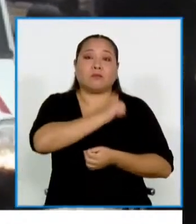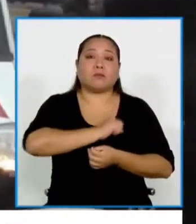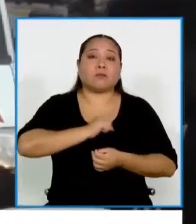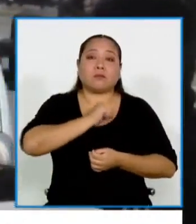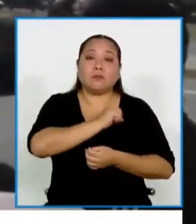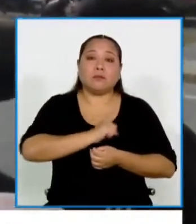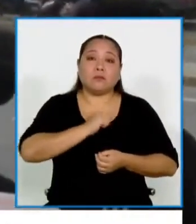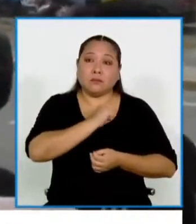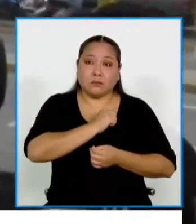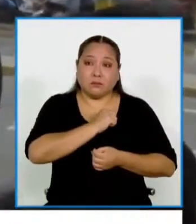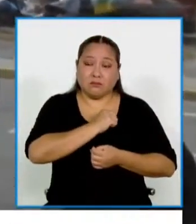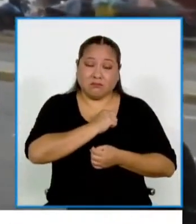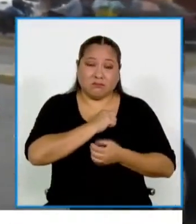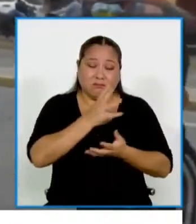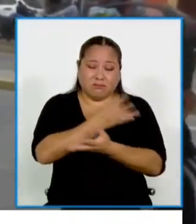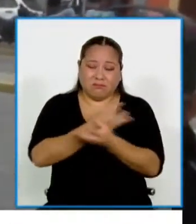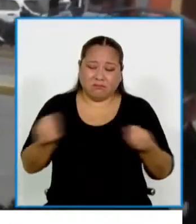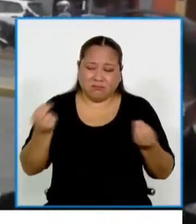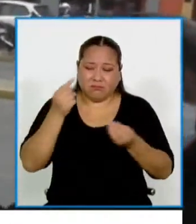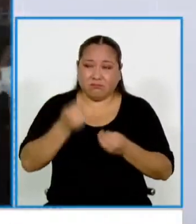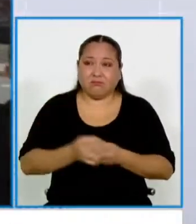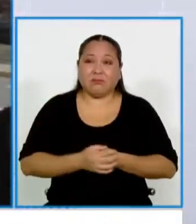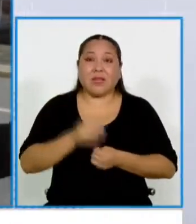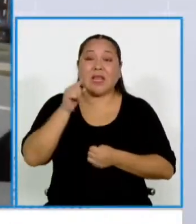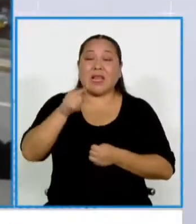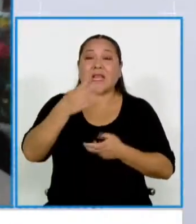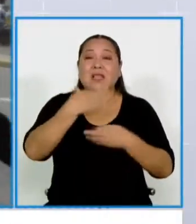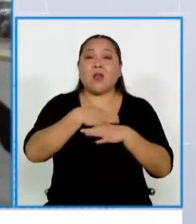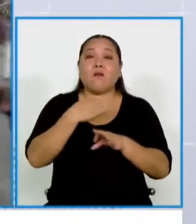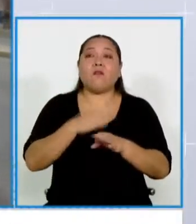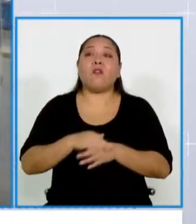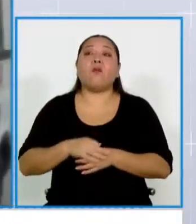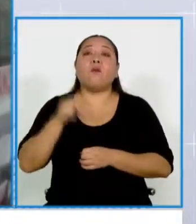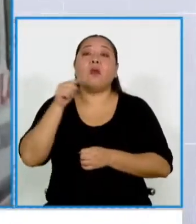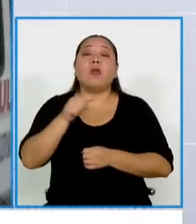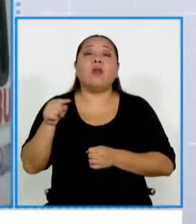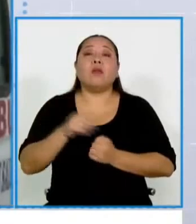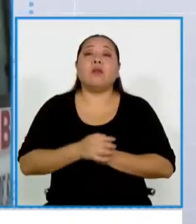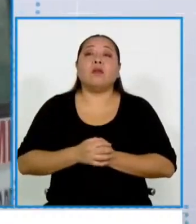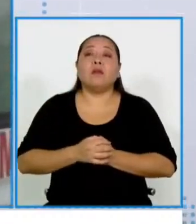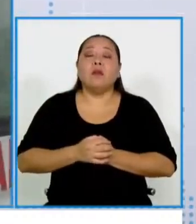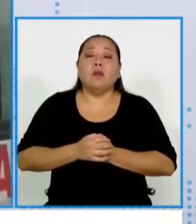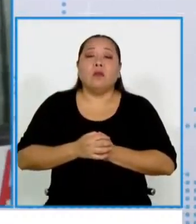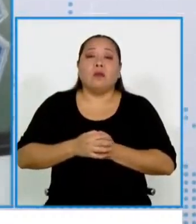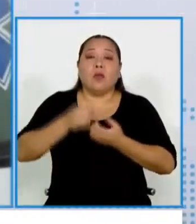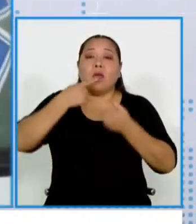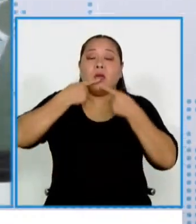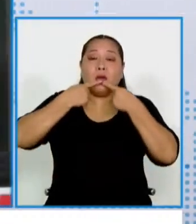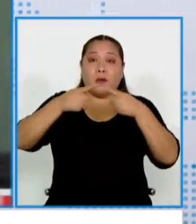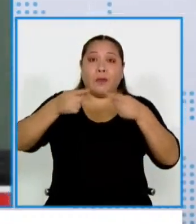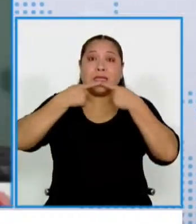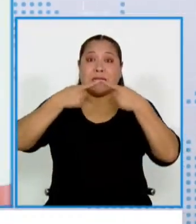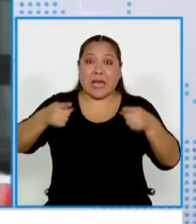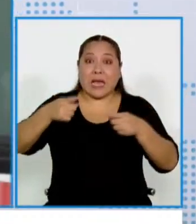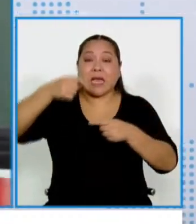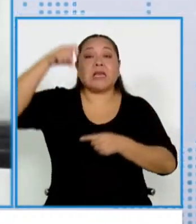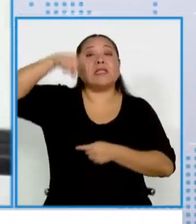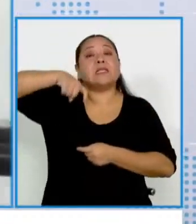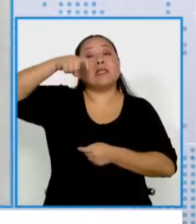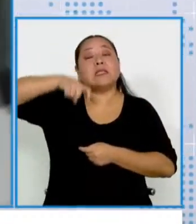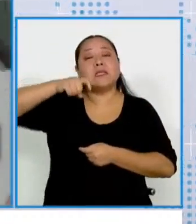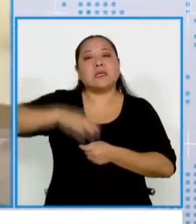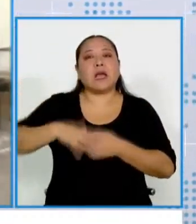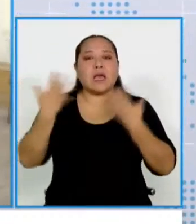destructivas. Y en este sentido, el comunicado, la política que se necesita, que